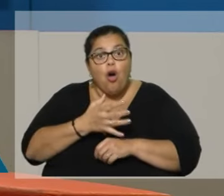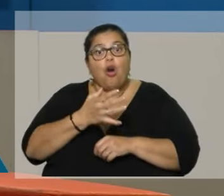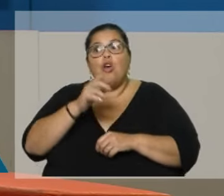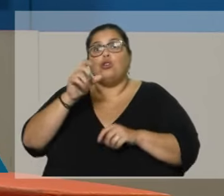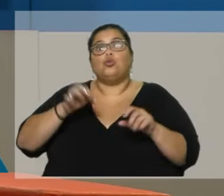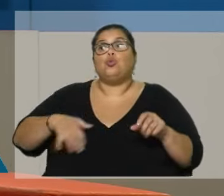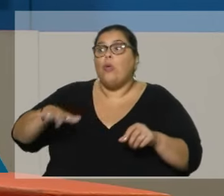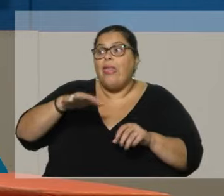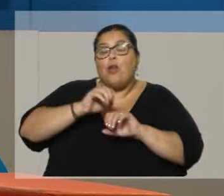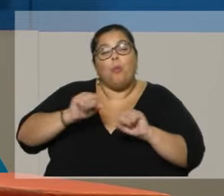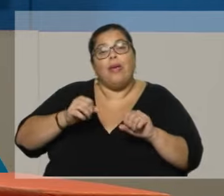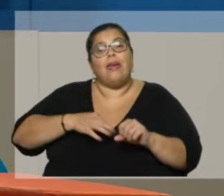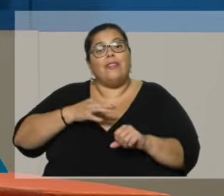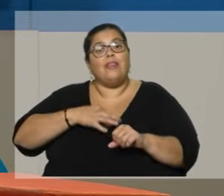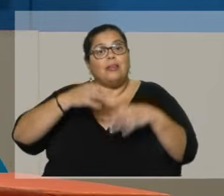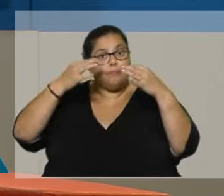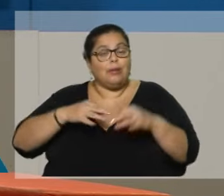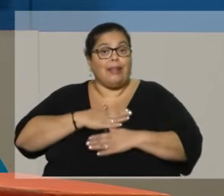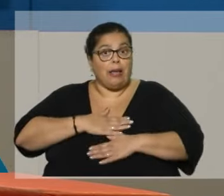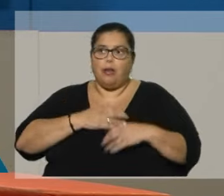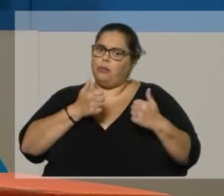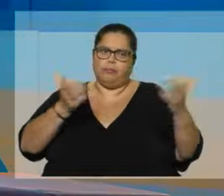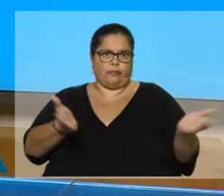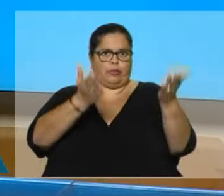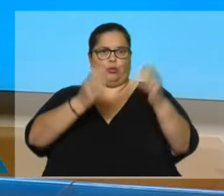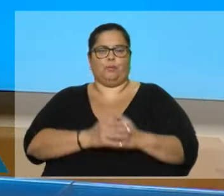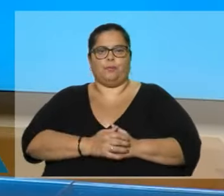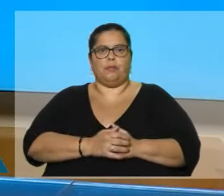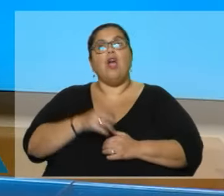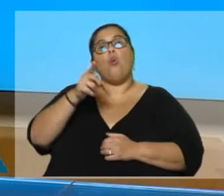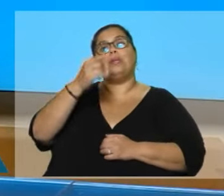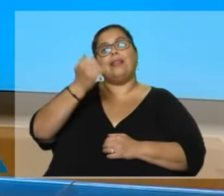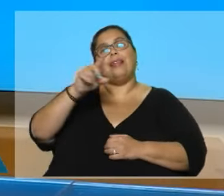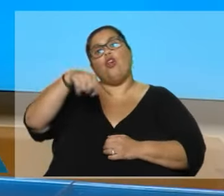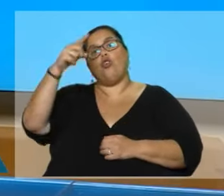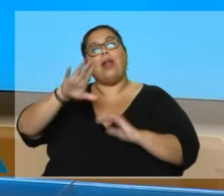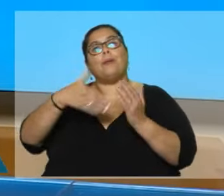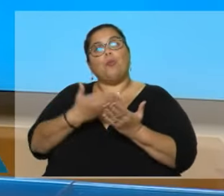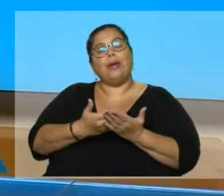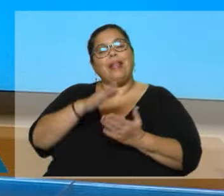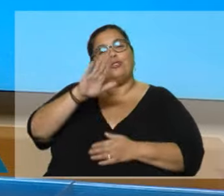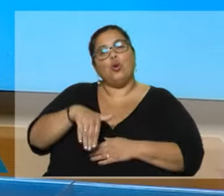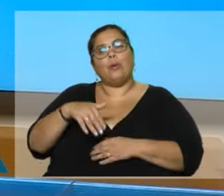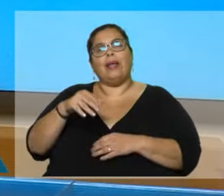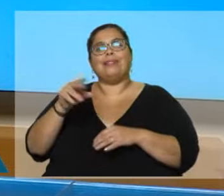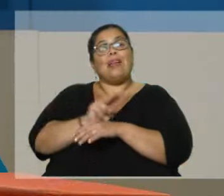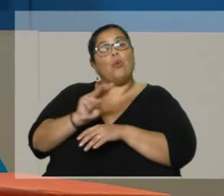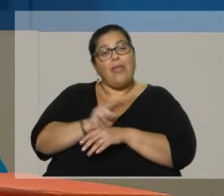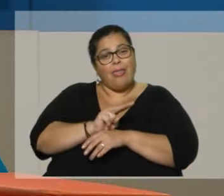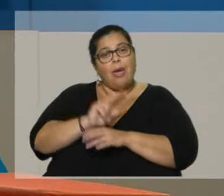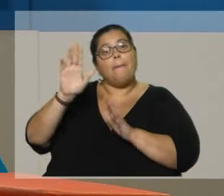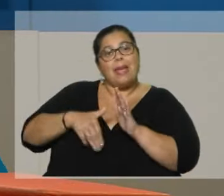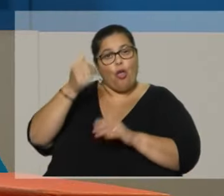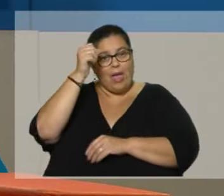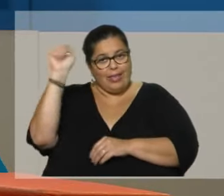ciudadanos puedan vivir más tranquilos, adelante. ¿Y tienen alguna otra propuesta ustedes como partido para bajar los delitos? Sí.